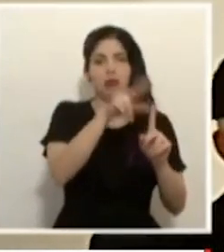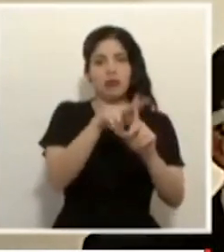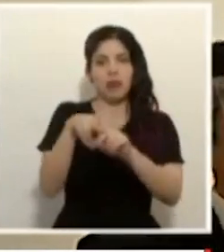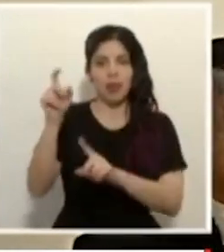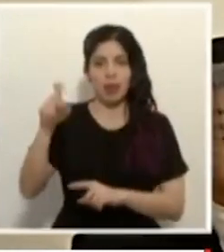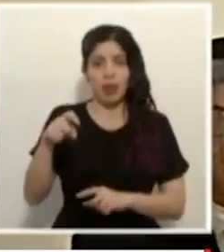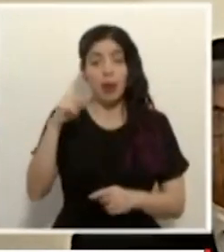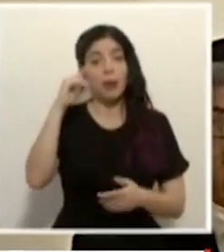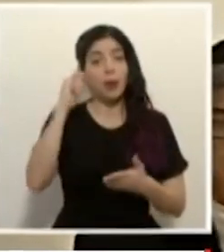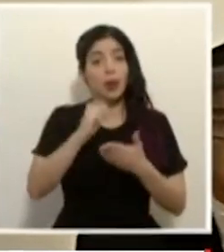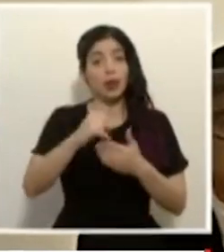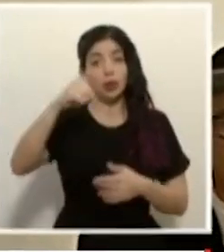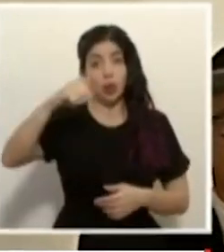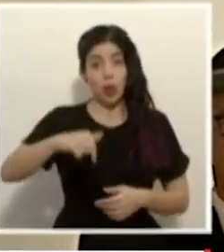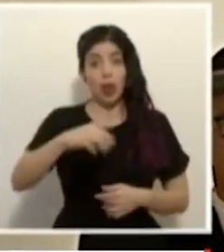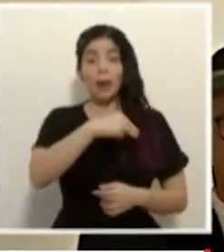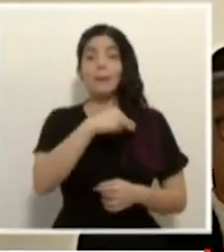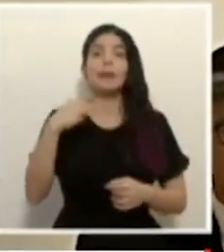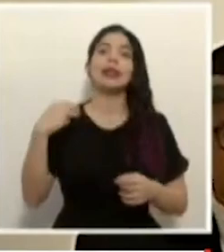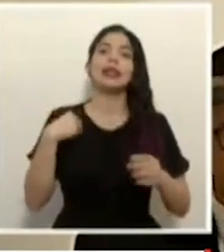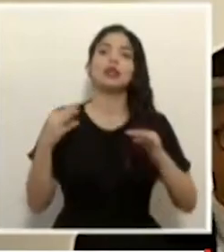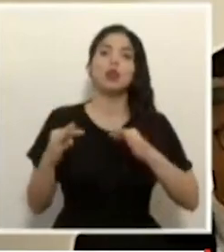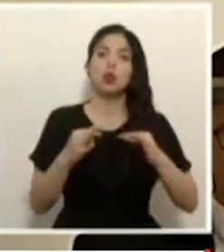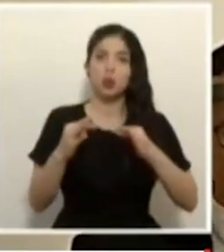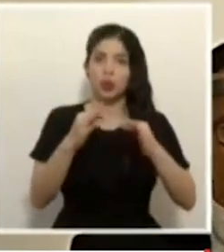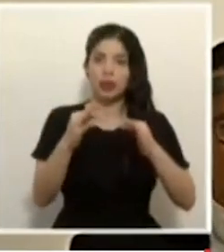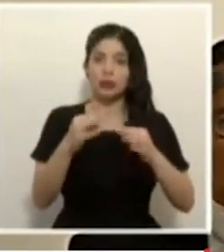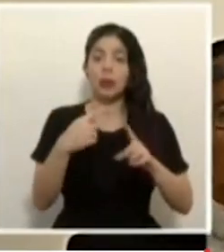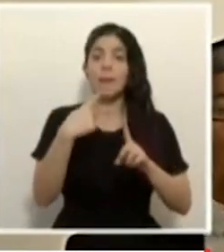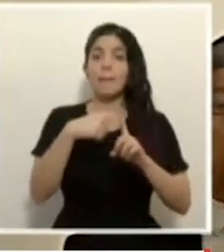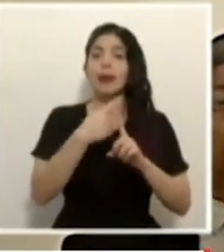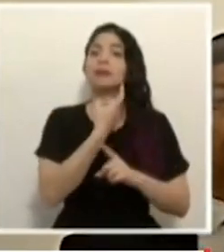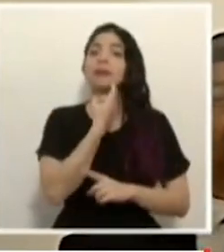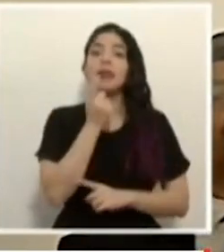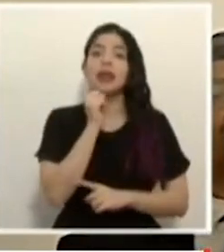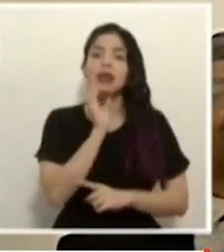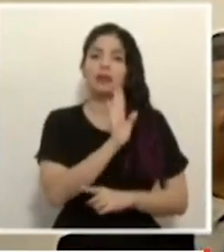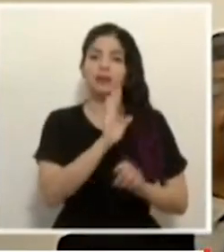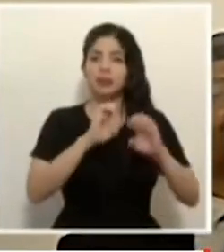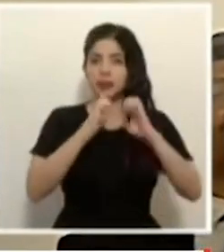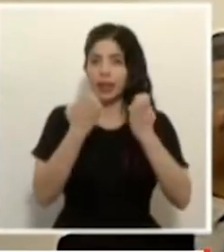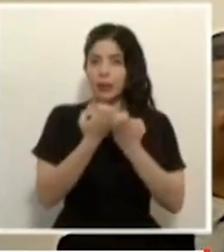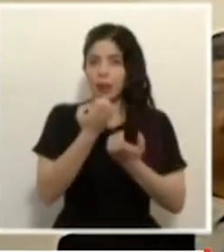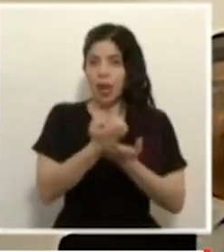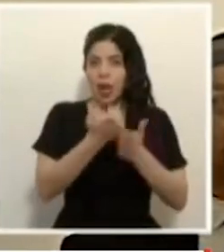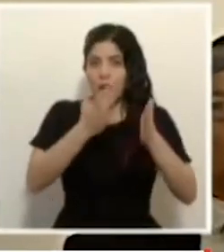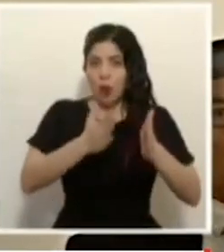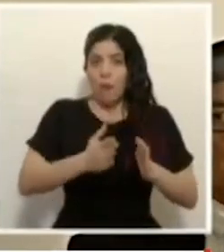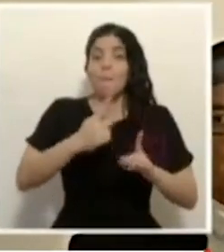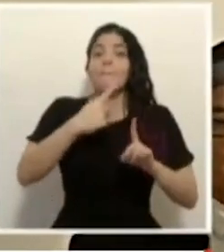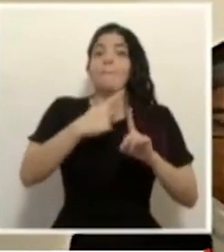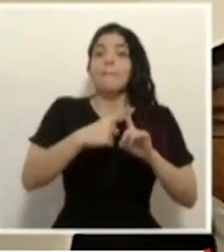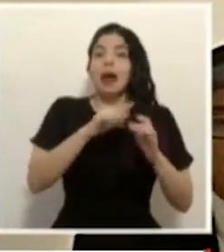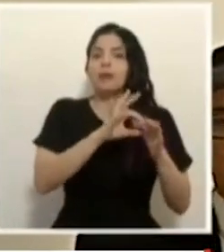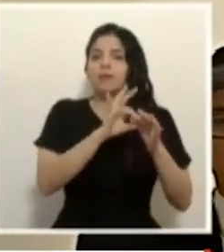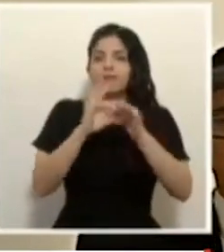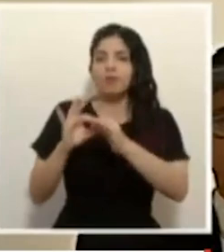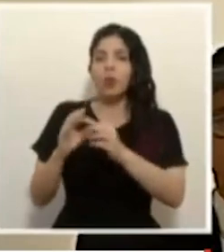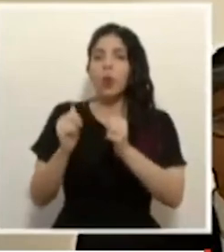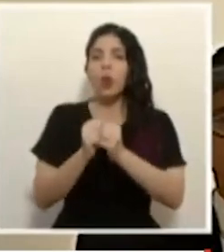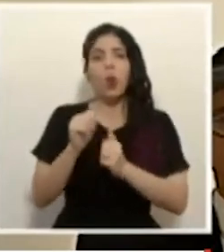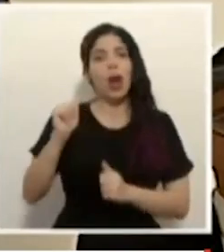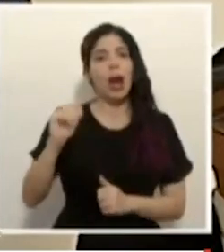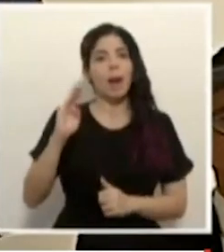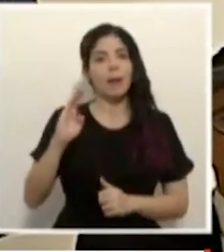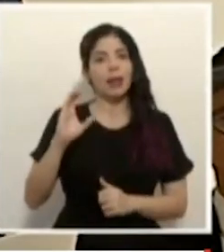el señor Ministro de Turismo, así como doña Pilar desde el equipo económico y en coordinación con la ABC,